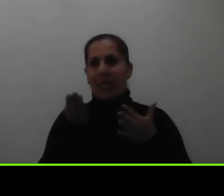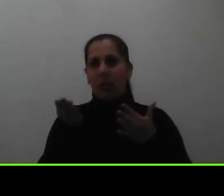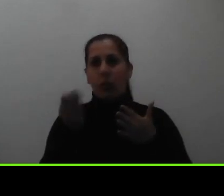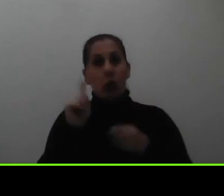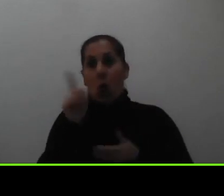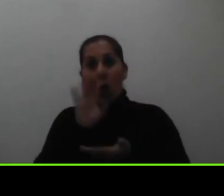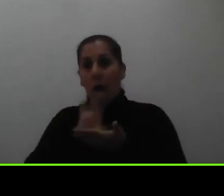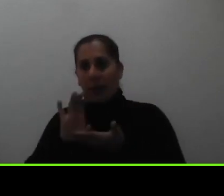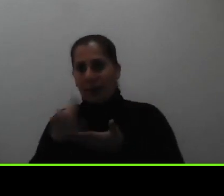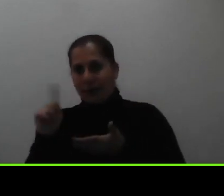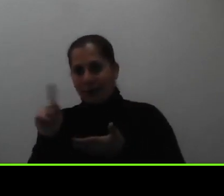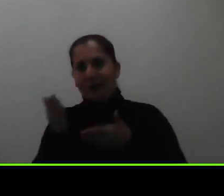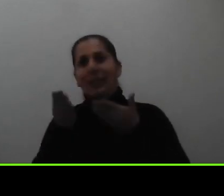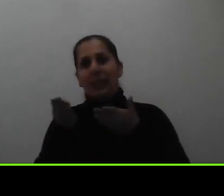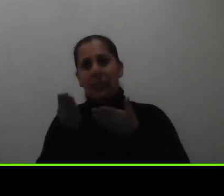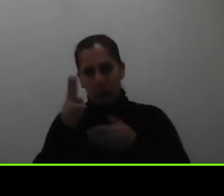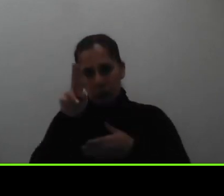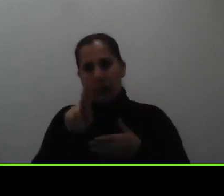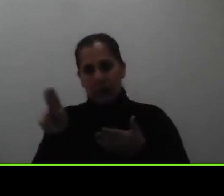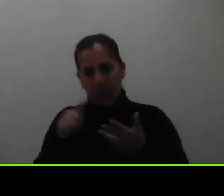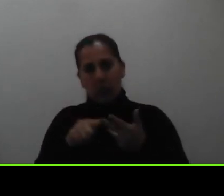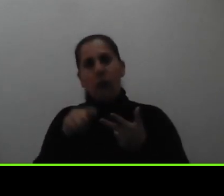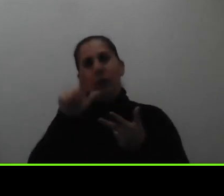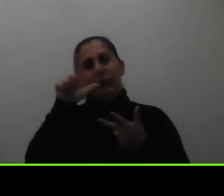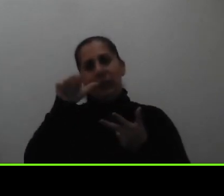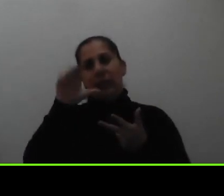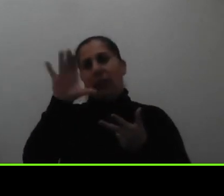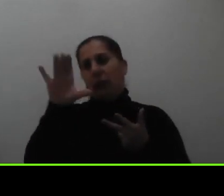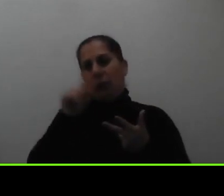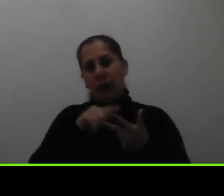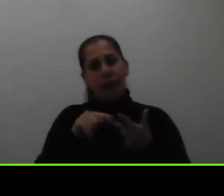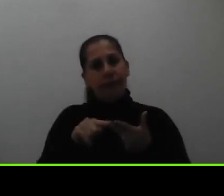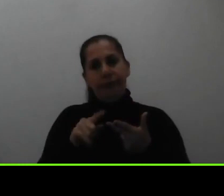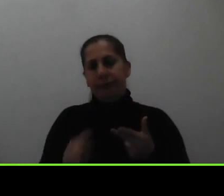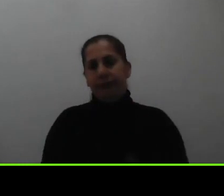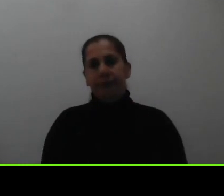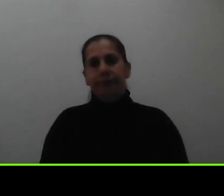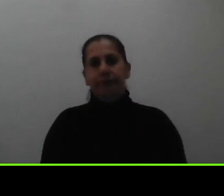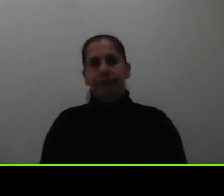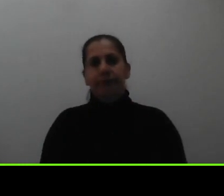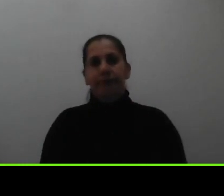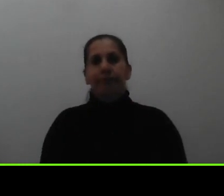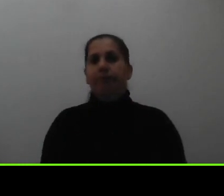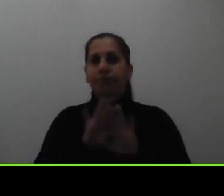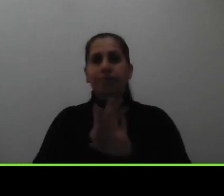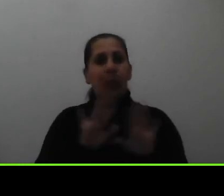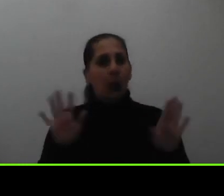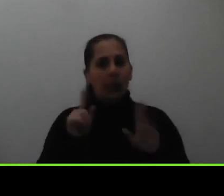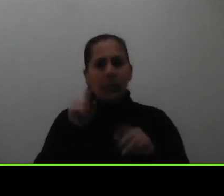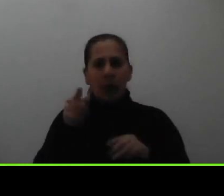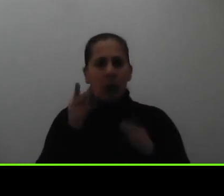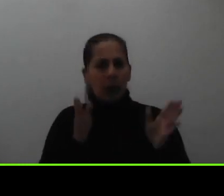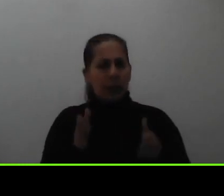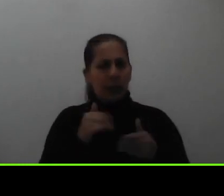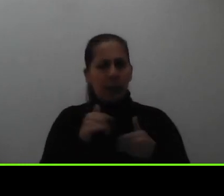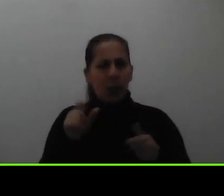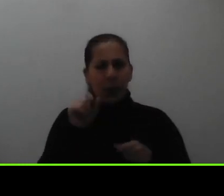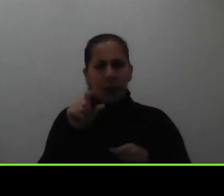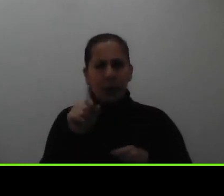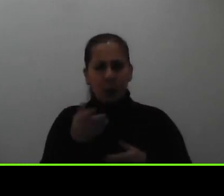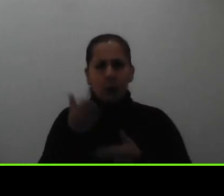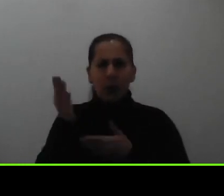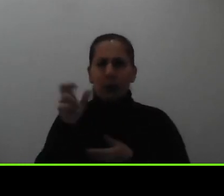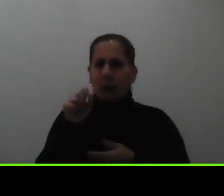secundaria bachillerato universitario y licenciatura creo que por aquí vamos con este bloque voy a darle el pase a la